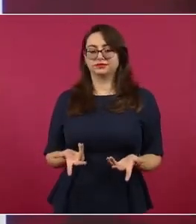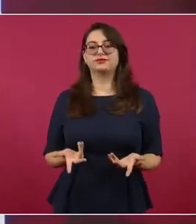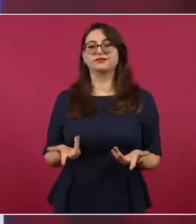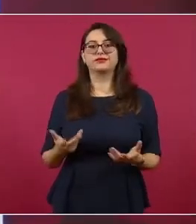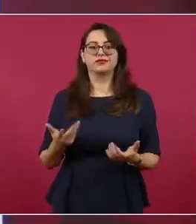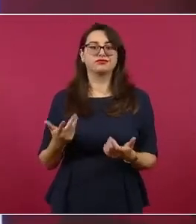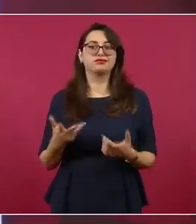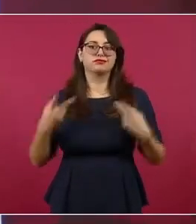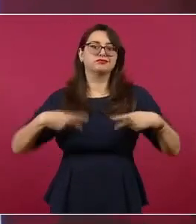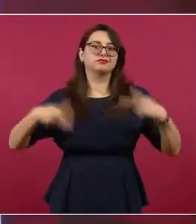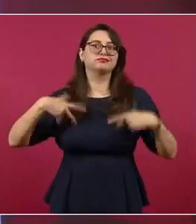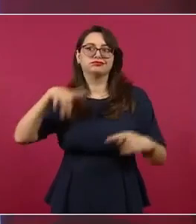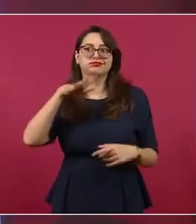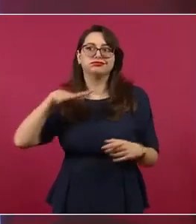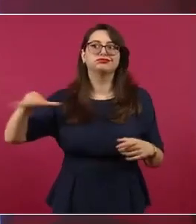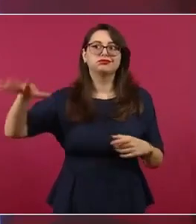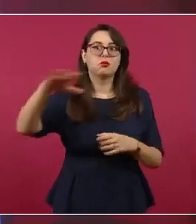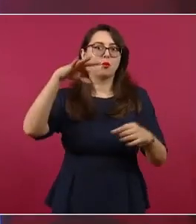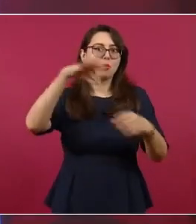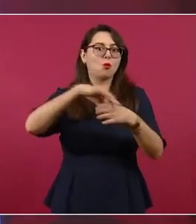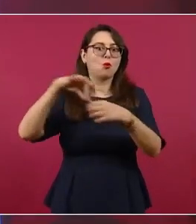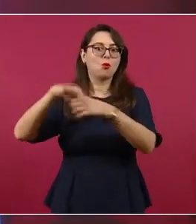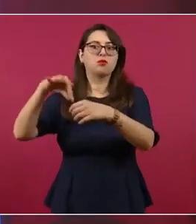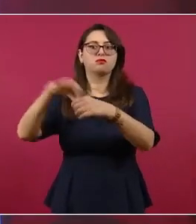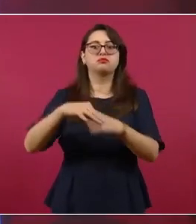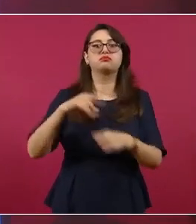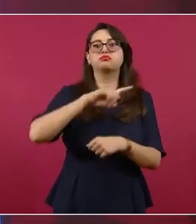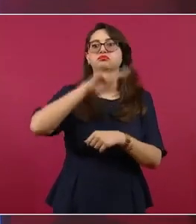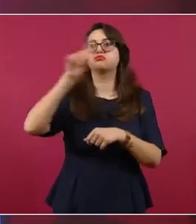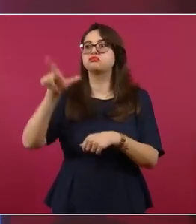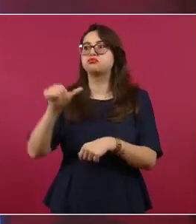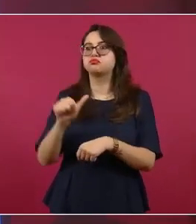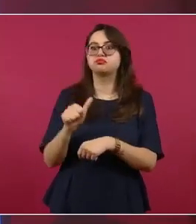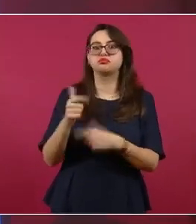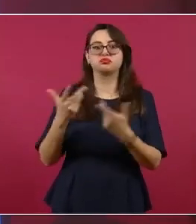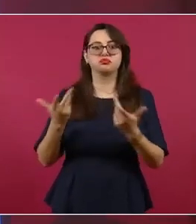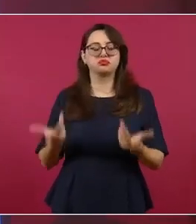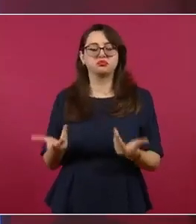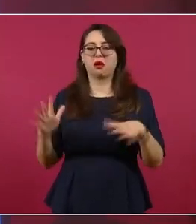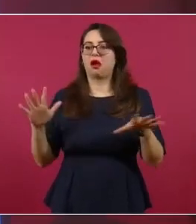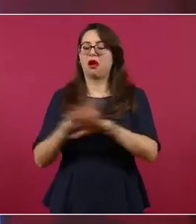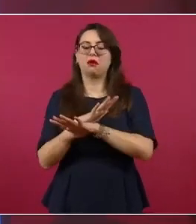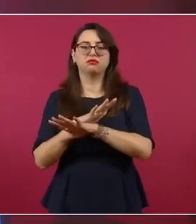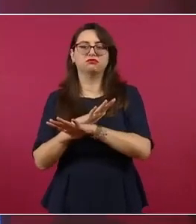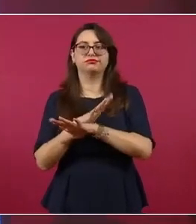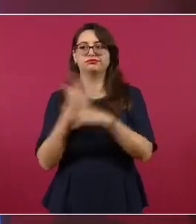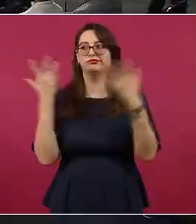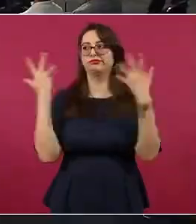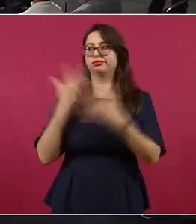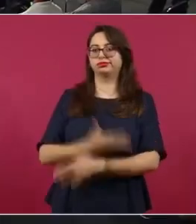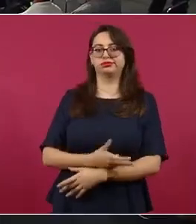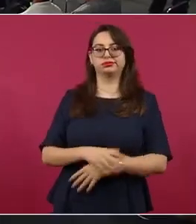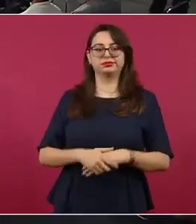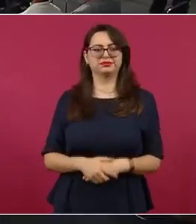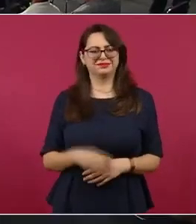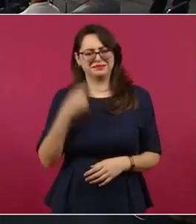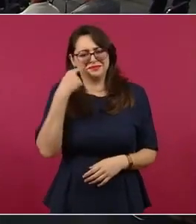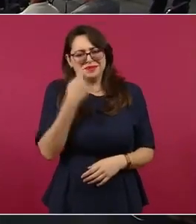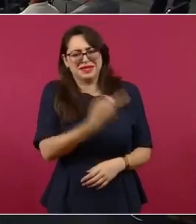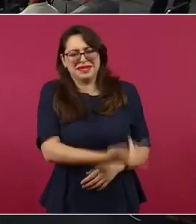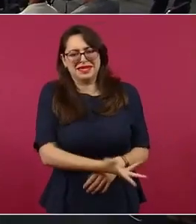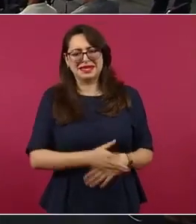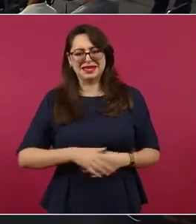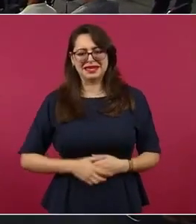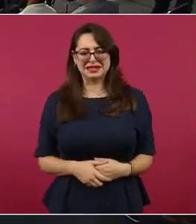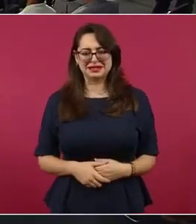se elegían a los jueces, a los magistrados, a los ministros. Miren eso, qué presión.